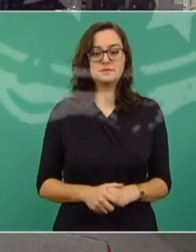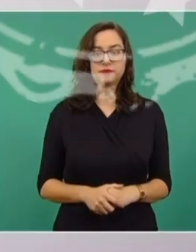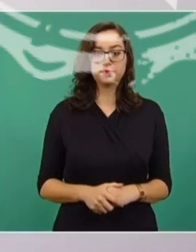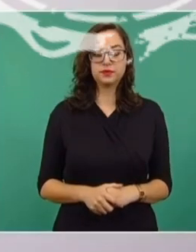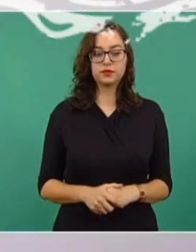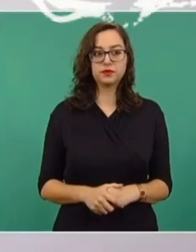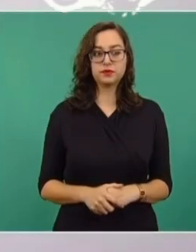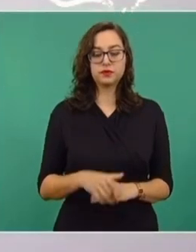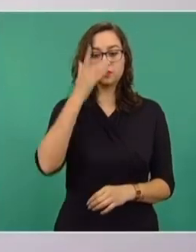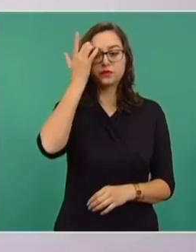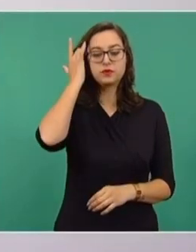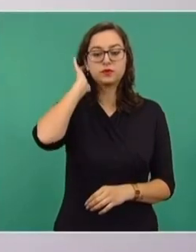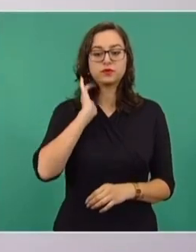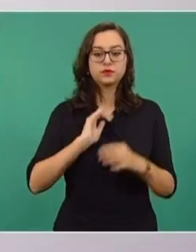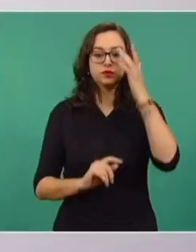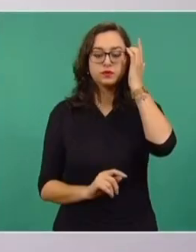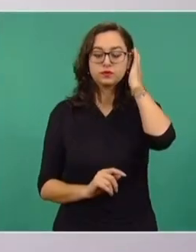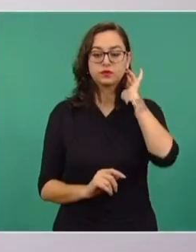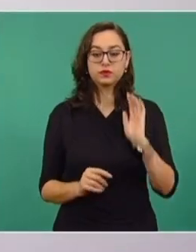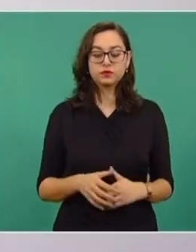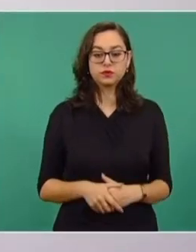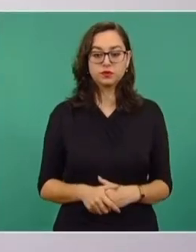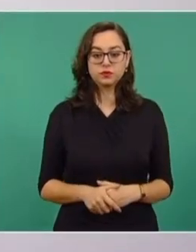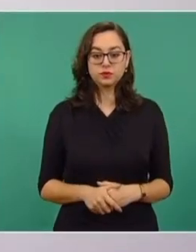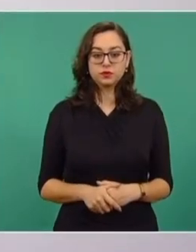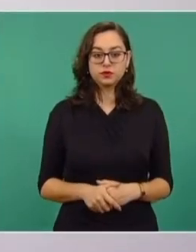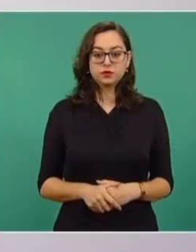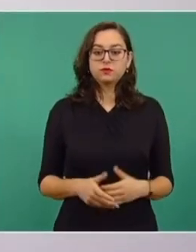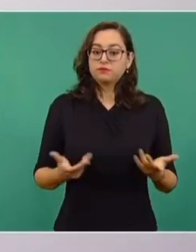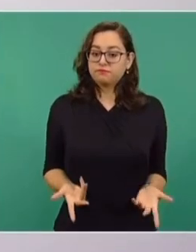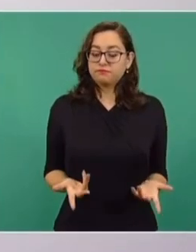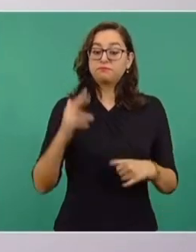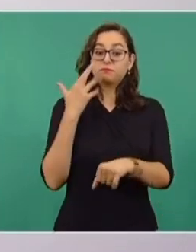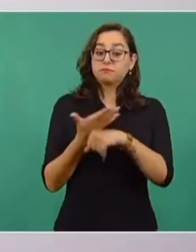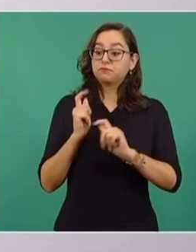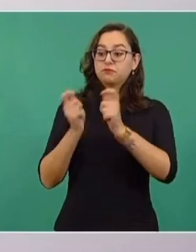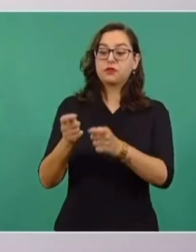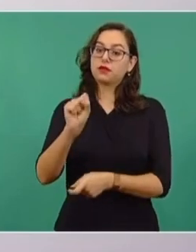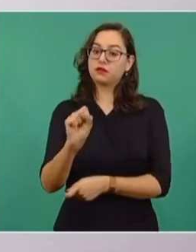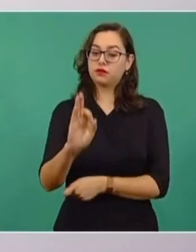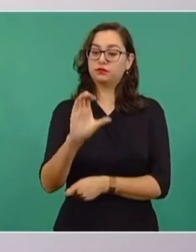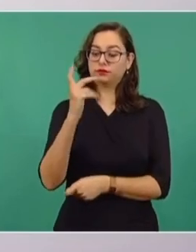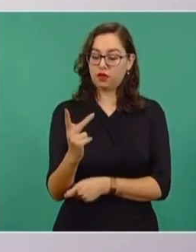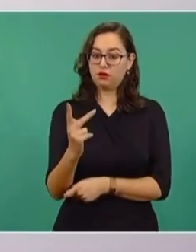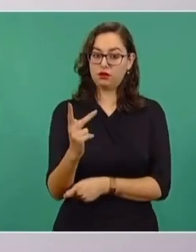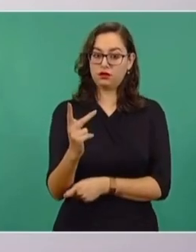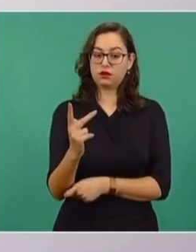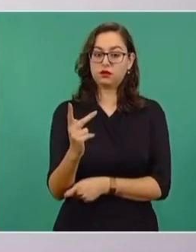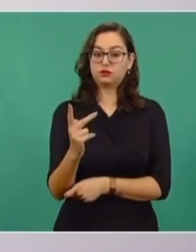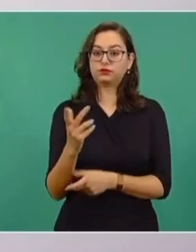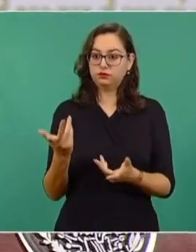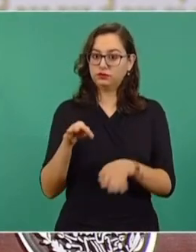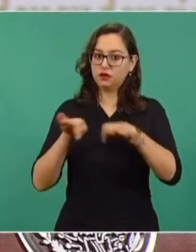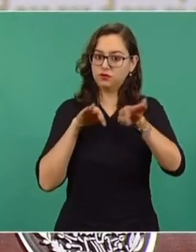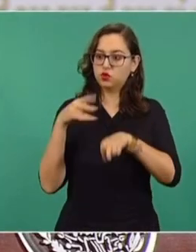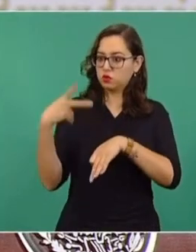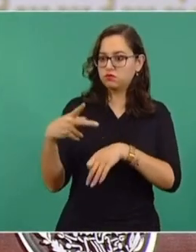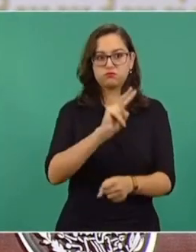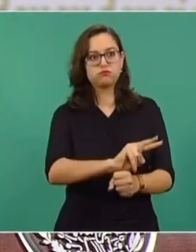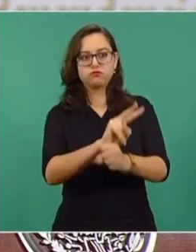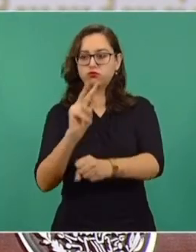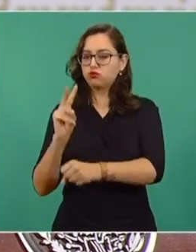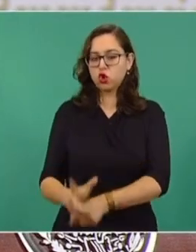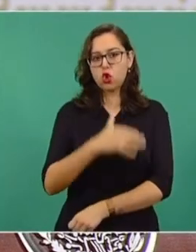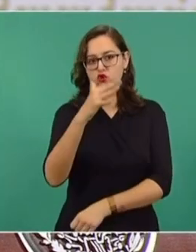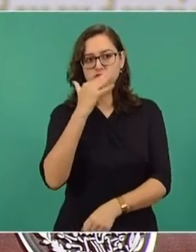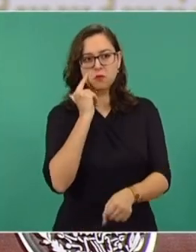Sí, mire, existe la Secretaría de la Función Pública que tiene esa tarea, cuidar que